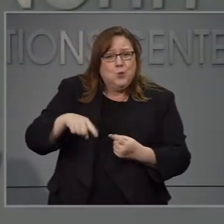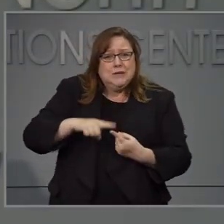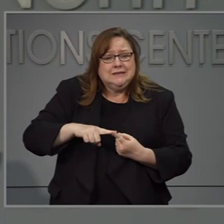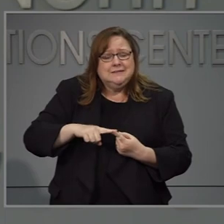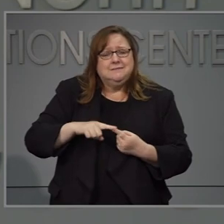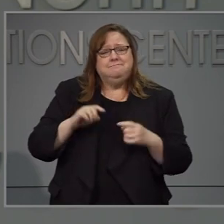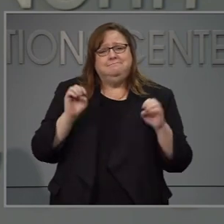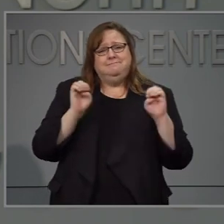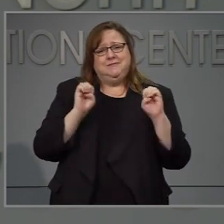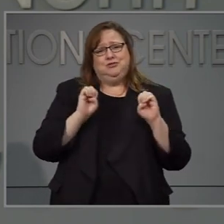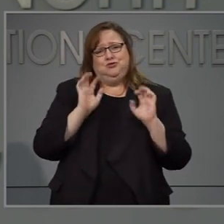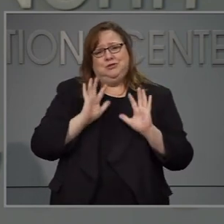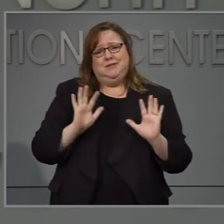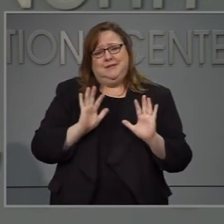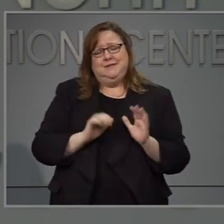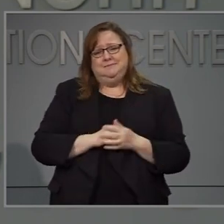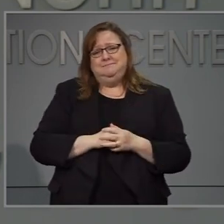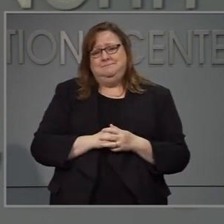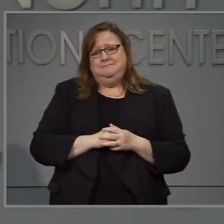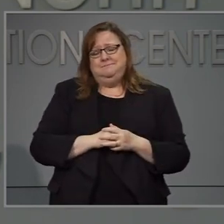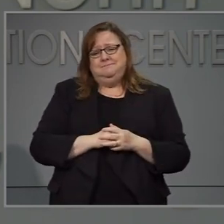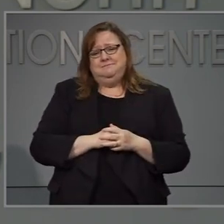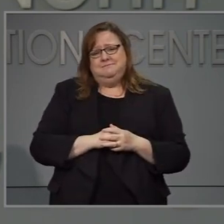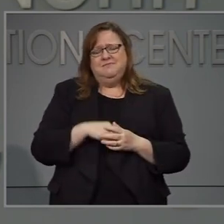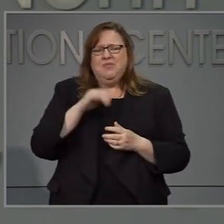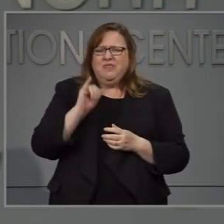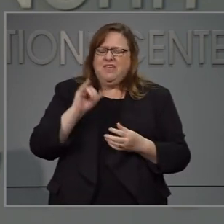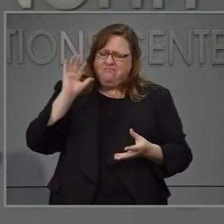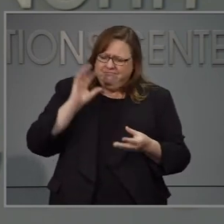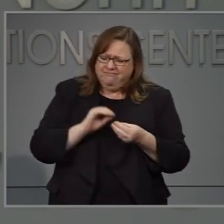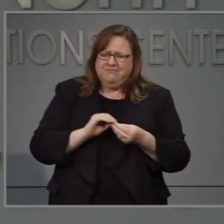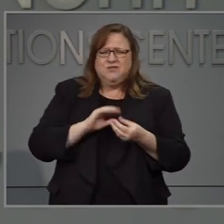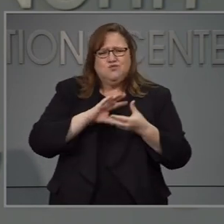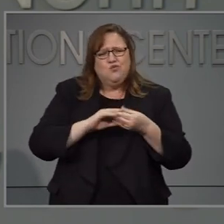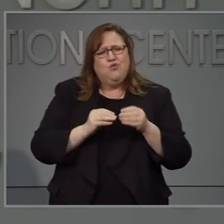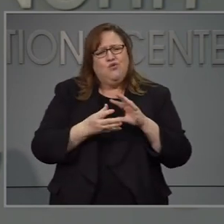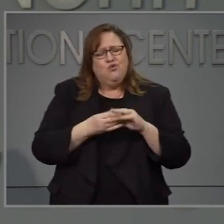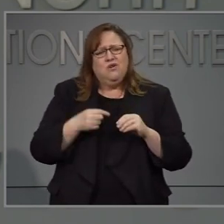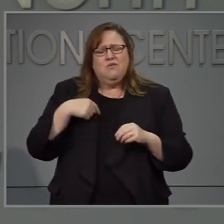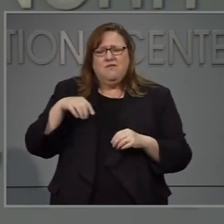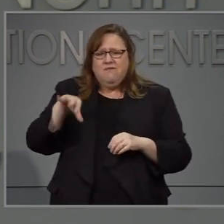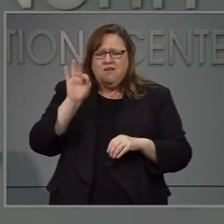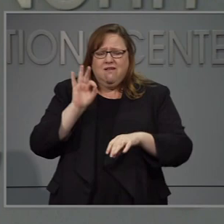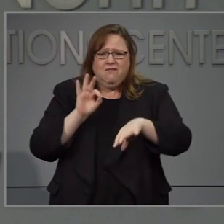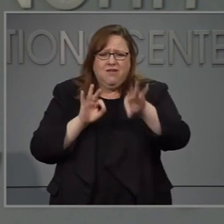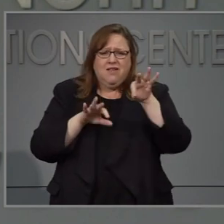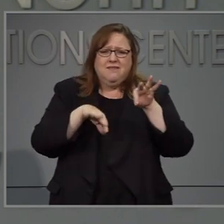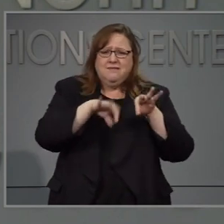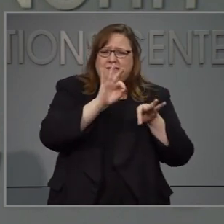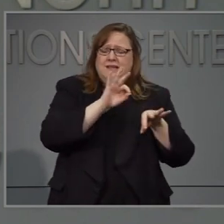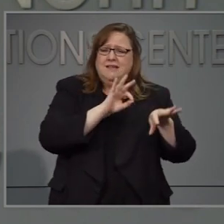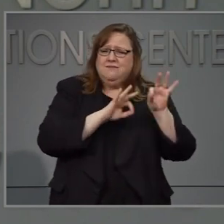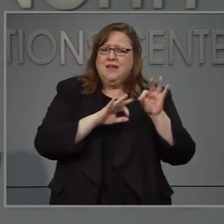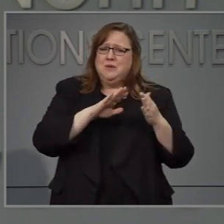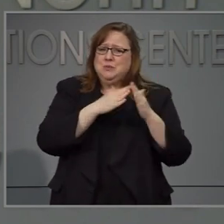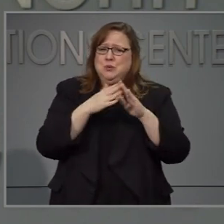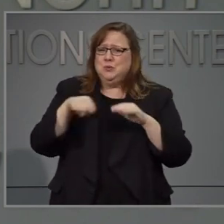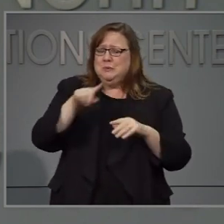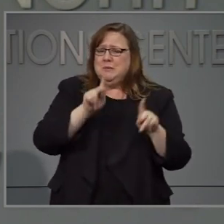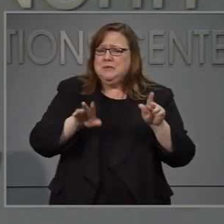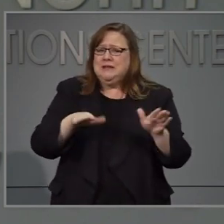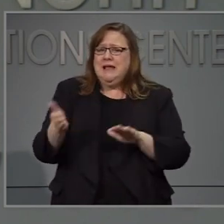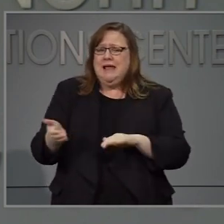estas son unas de las, una de las cuantas intensas historias que están en todas las comunidades en el estado.